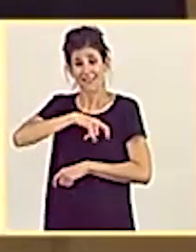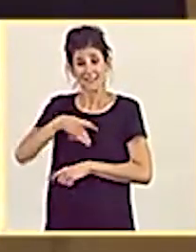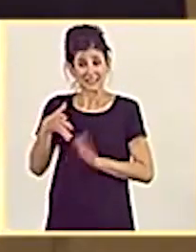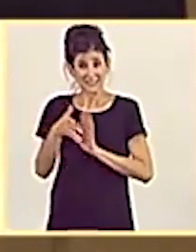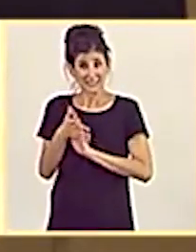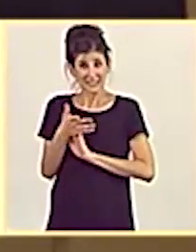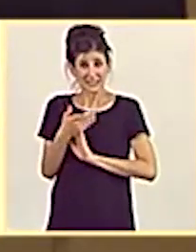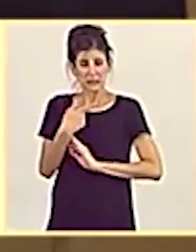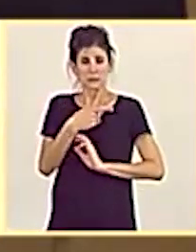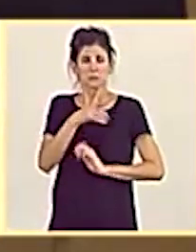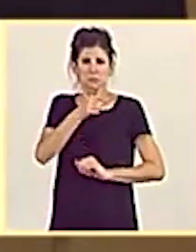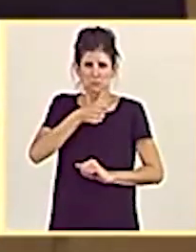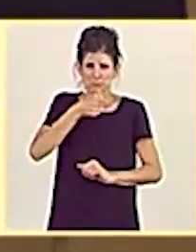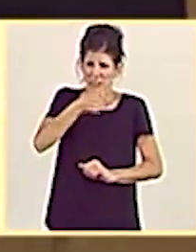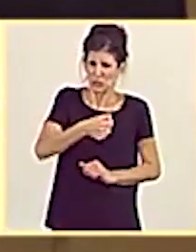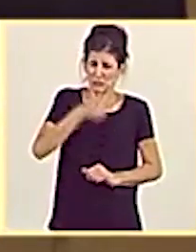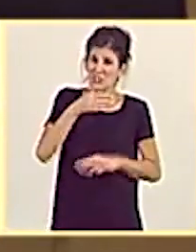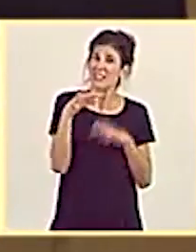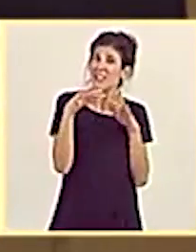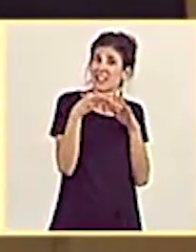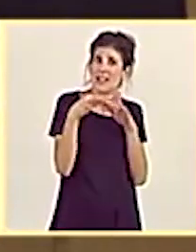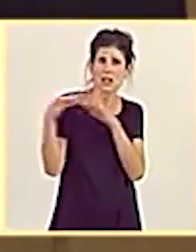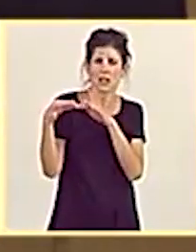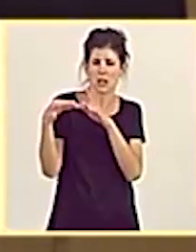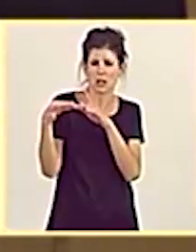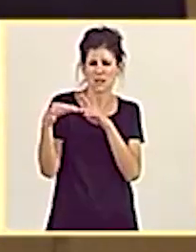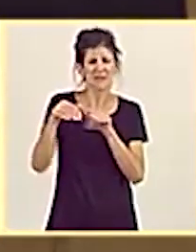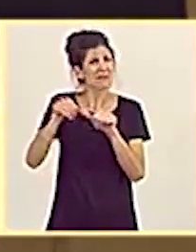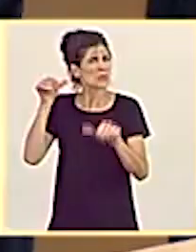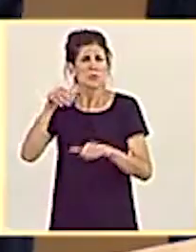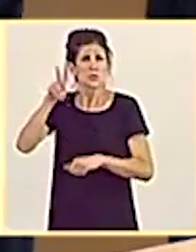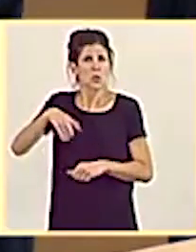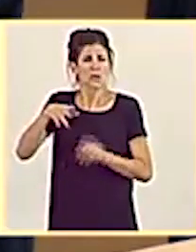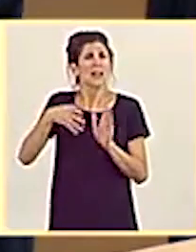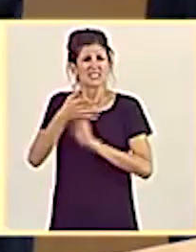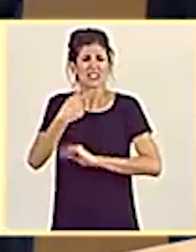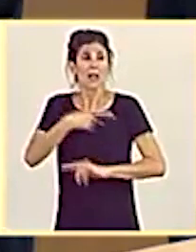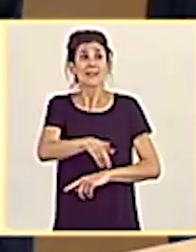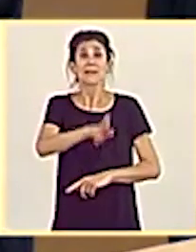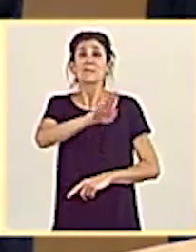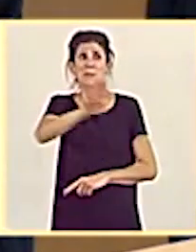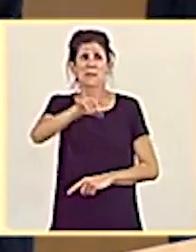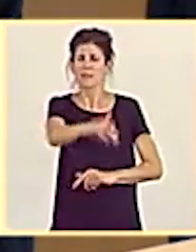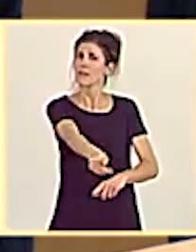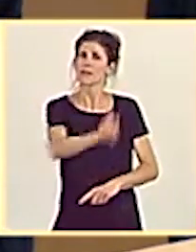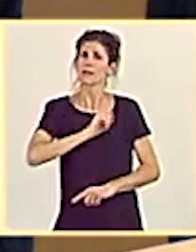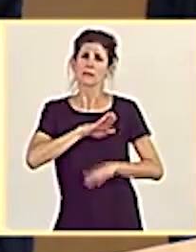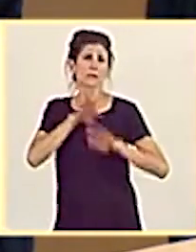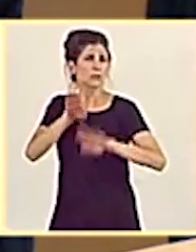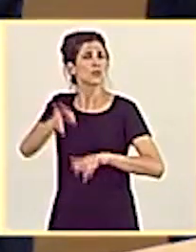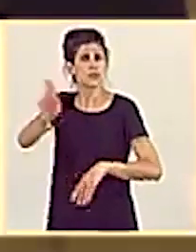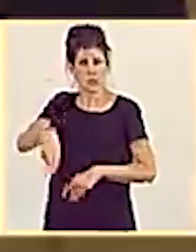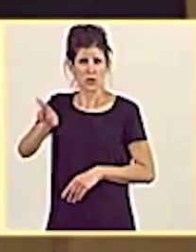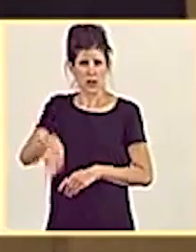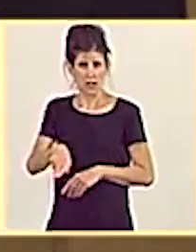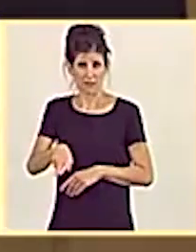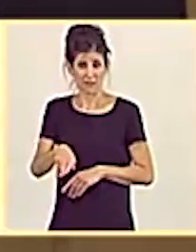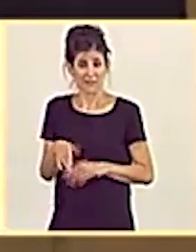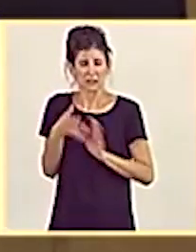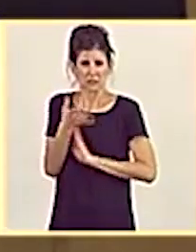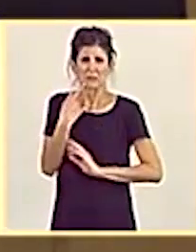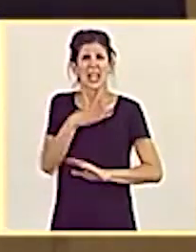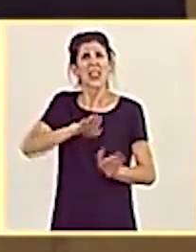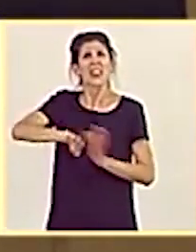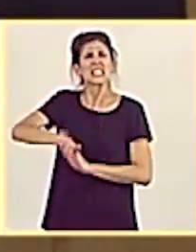estado el Partido Socialista al frente, ha tenido la lealtad del Partido Popular. Y a pesar de la